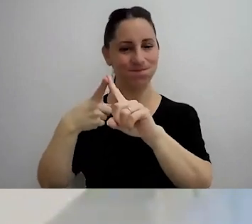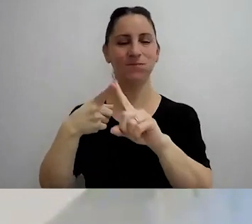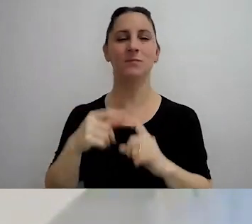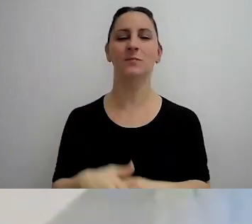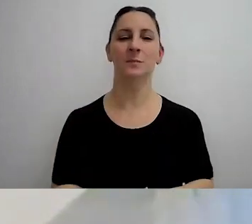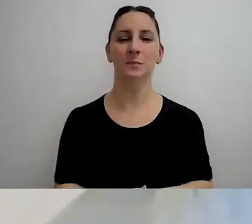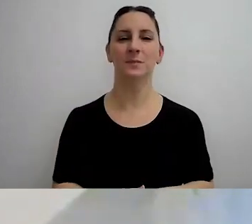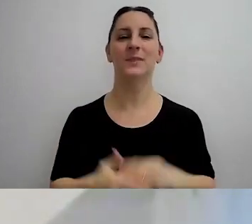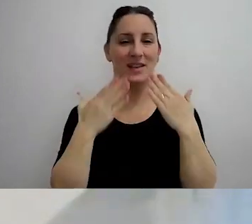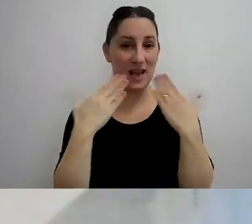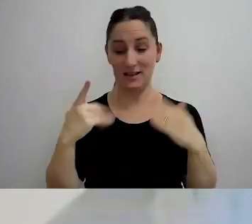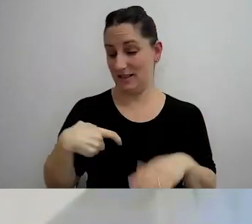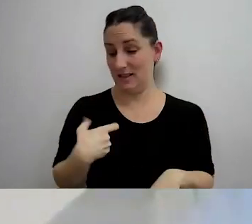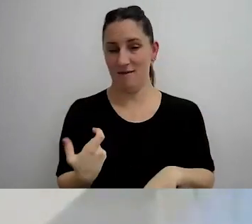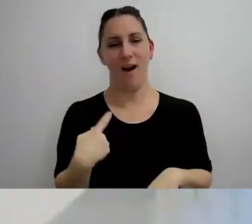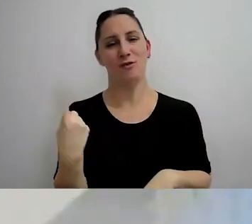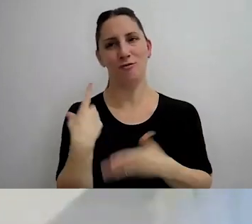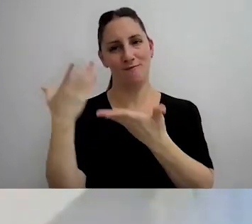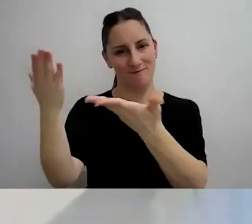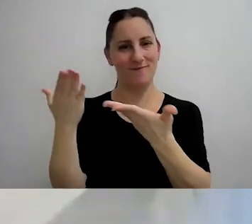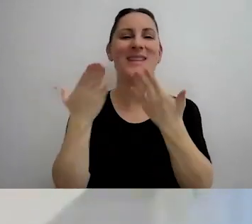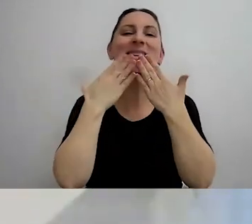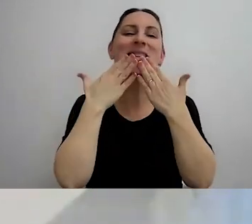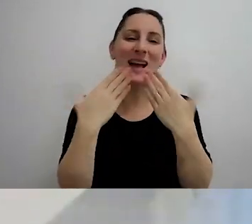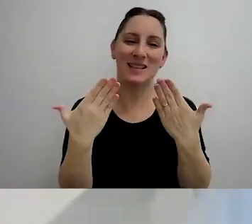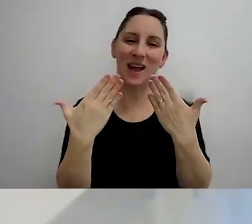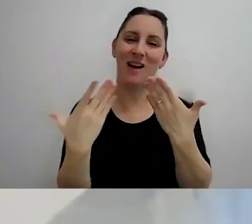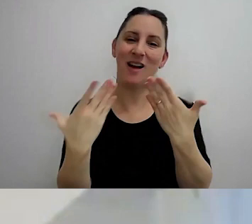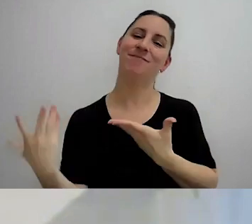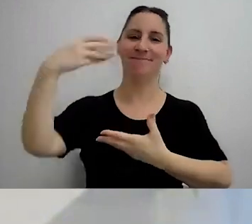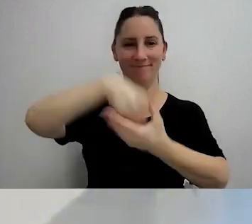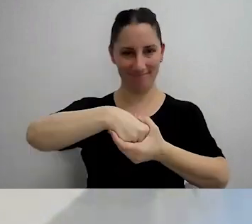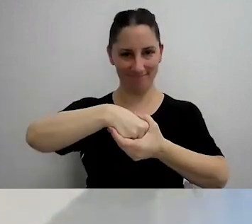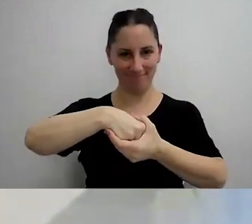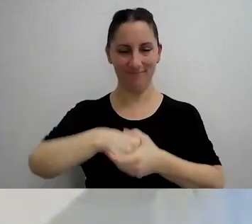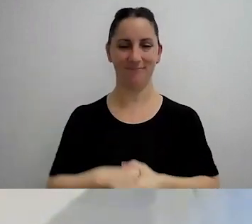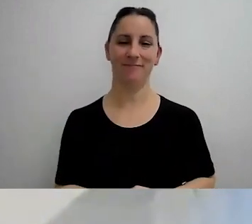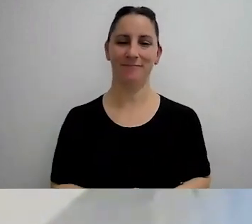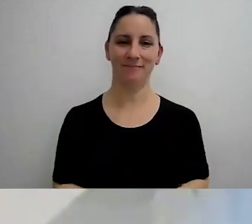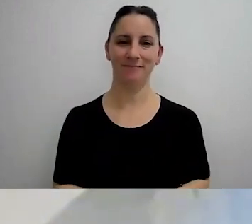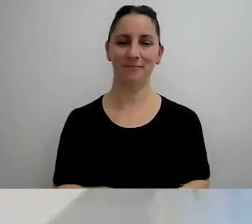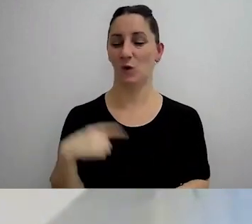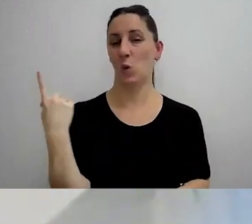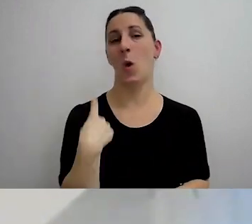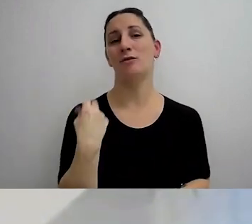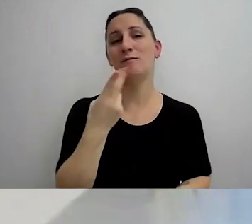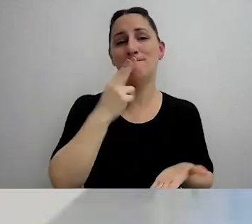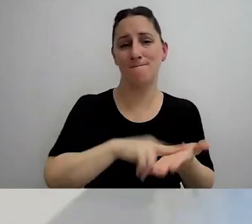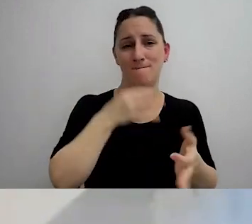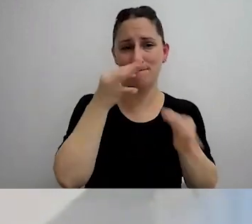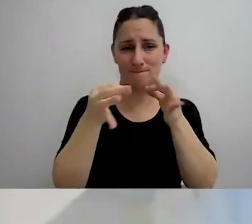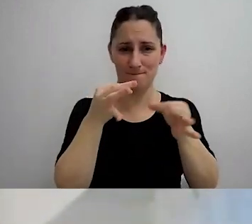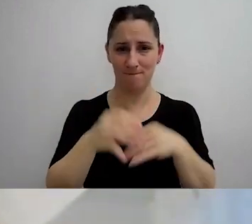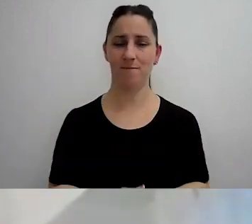del sindicato que hayas aceptado esta invitación a participar de nuestro ciclo en conjunto con la universidad